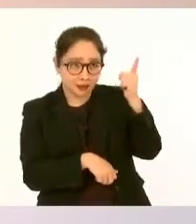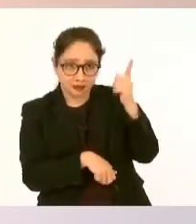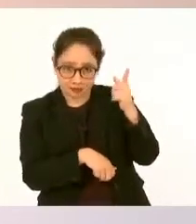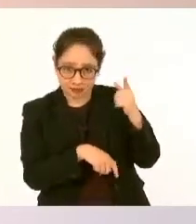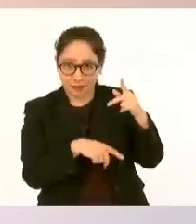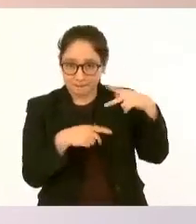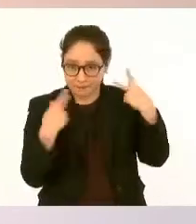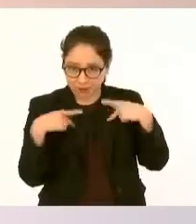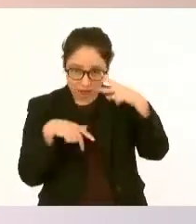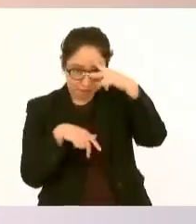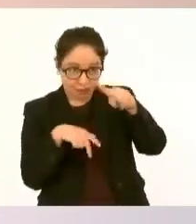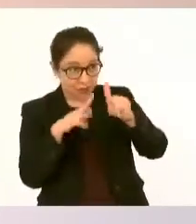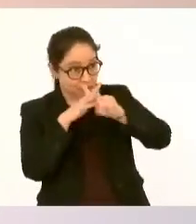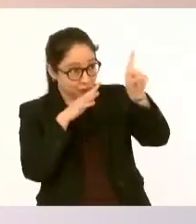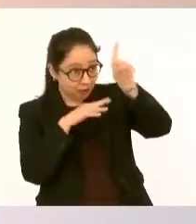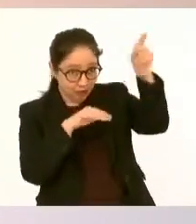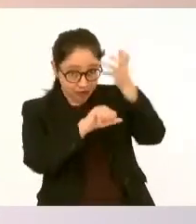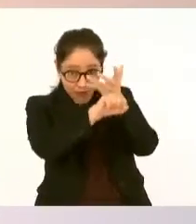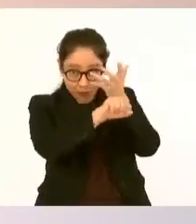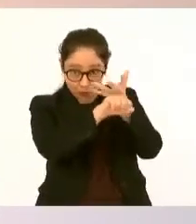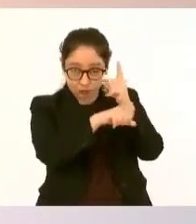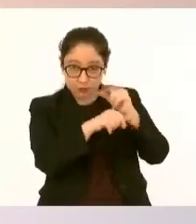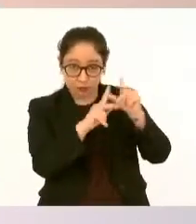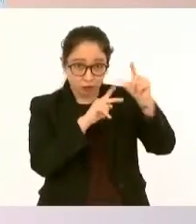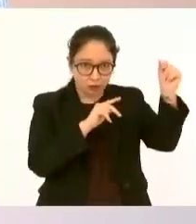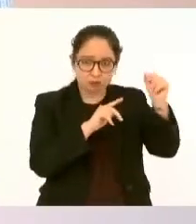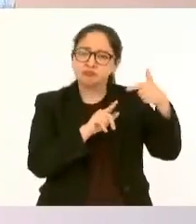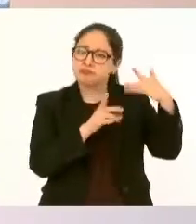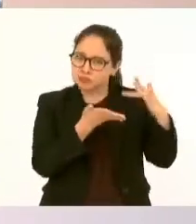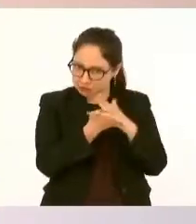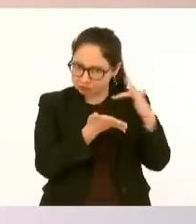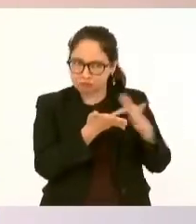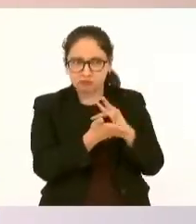aumentaron las remesas, hasta